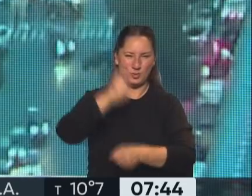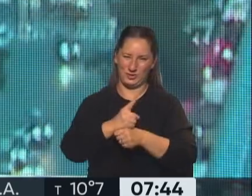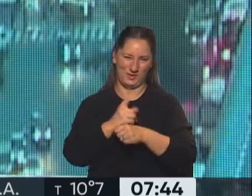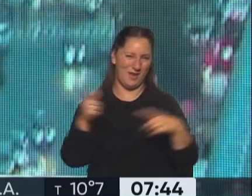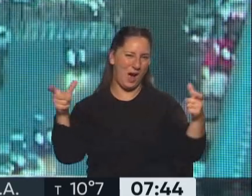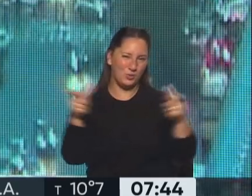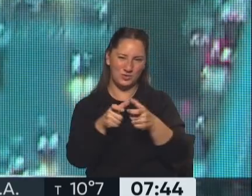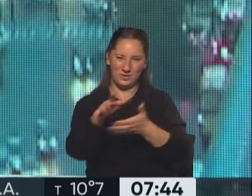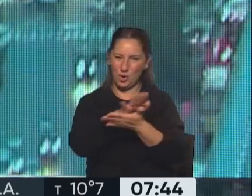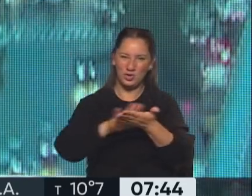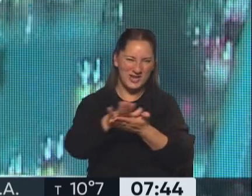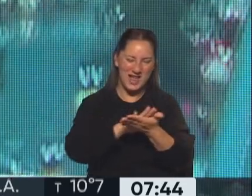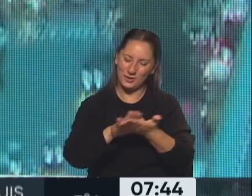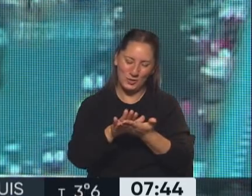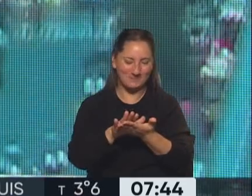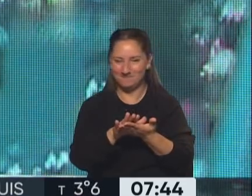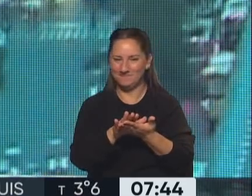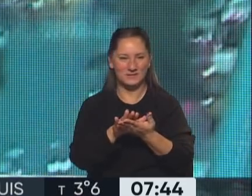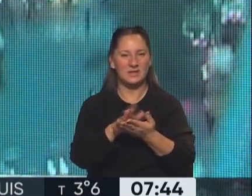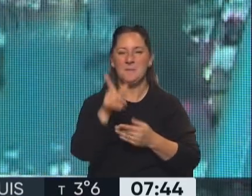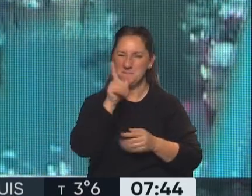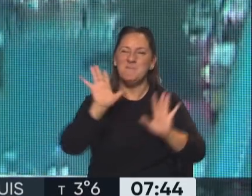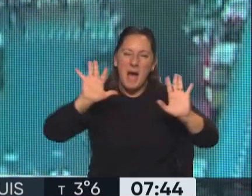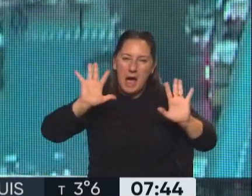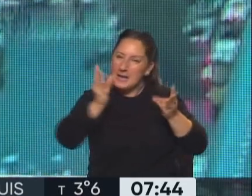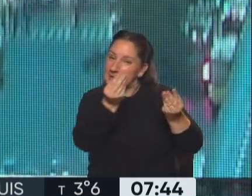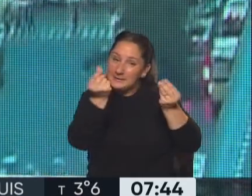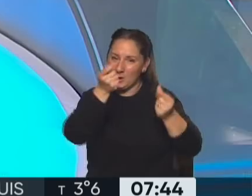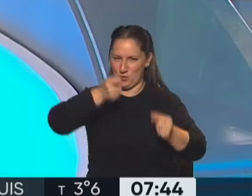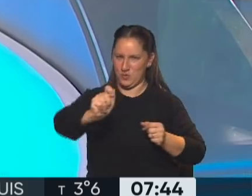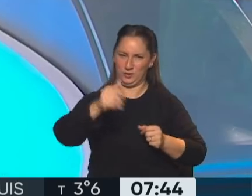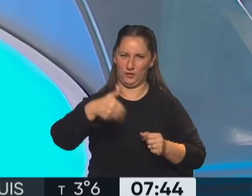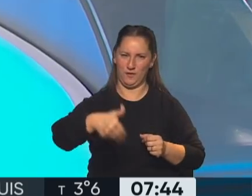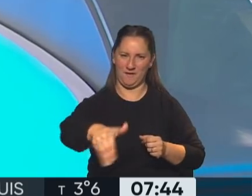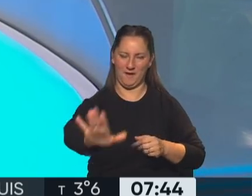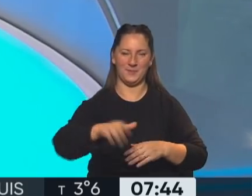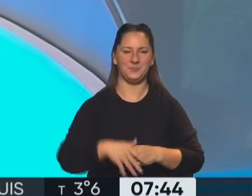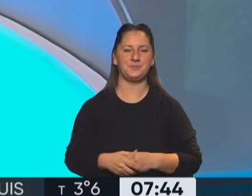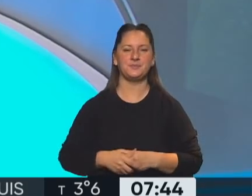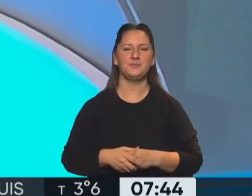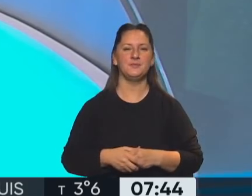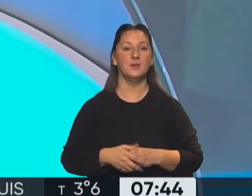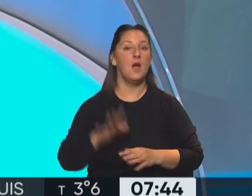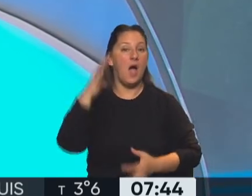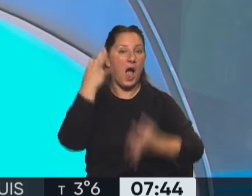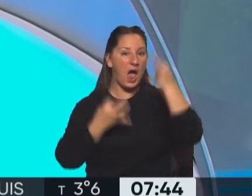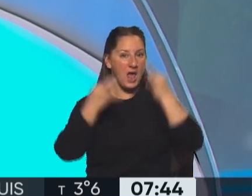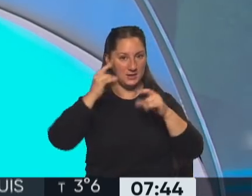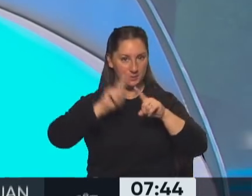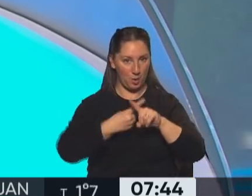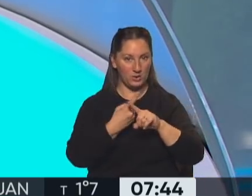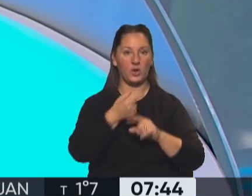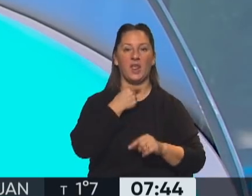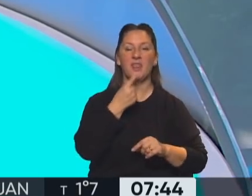audiencia de conciliación, con lo cual todo parece indicar que el juicio va a seguir adelante. Muchas gracias, Néstor, lo analizamos políticamente, lo que significa que el